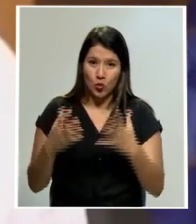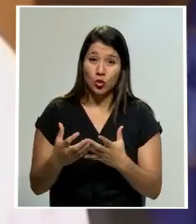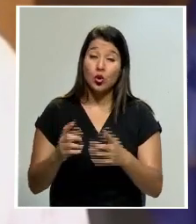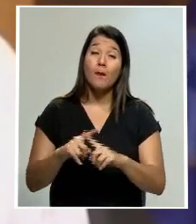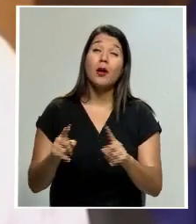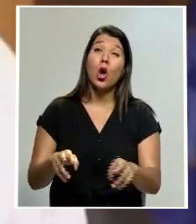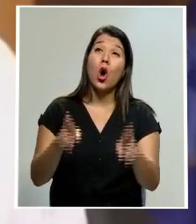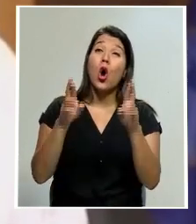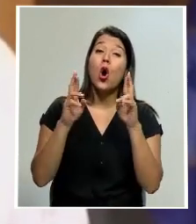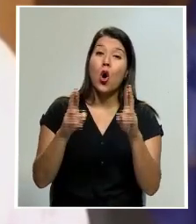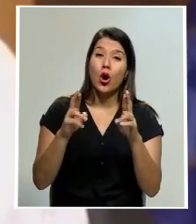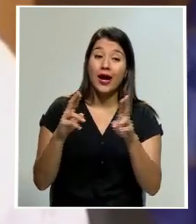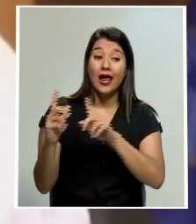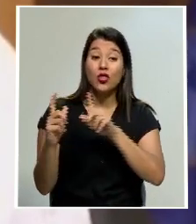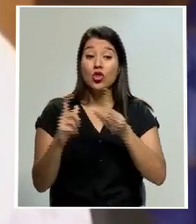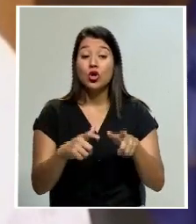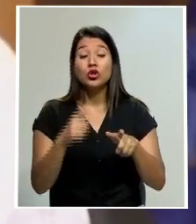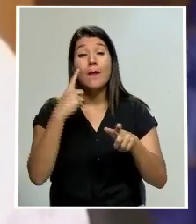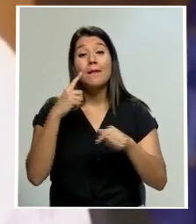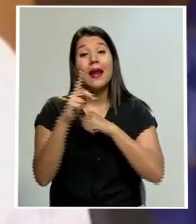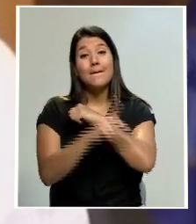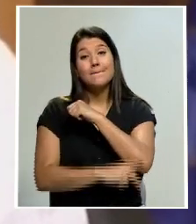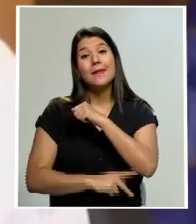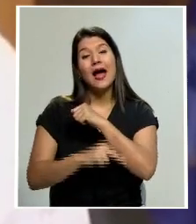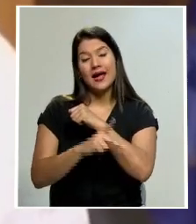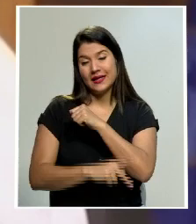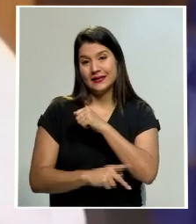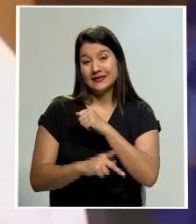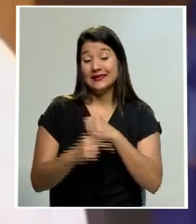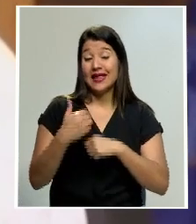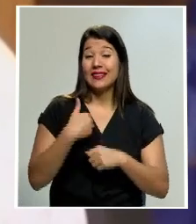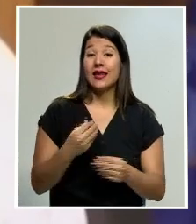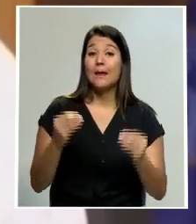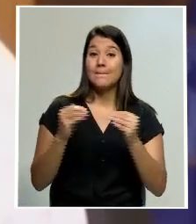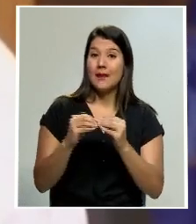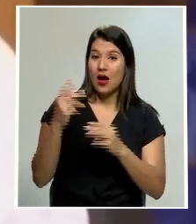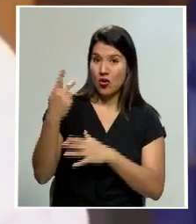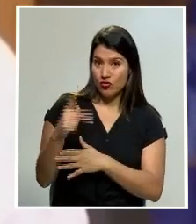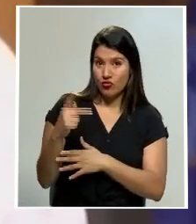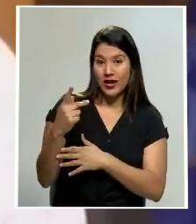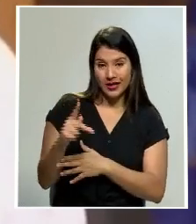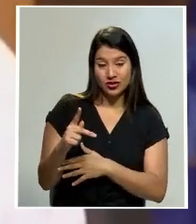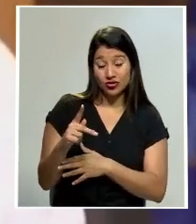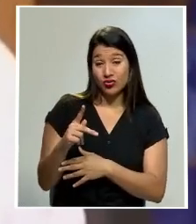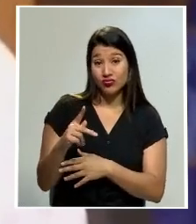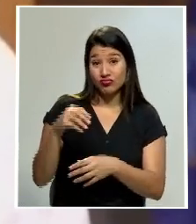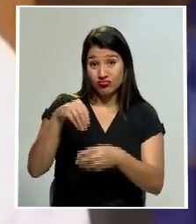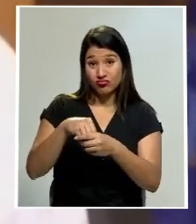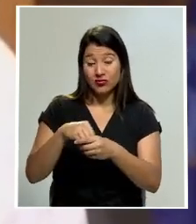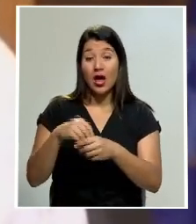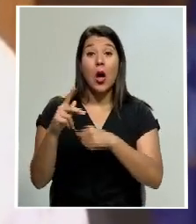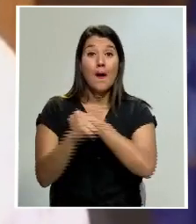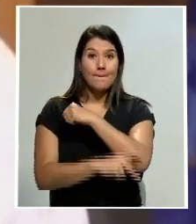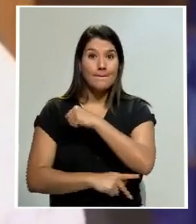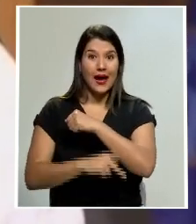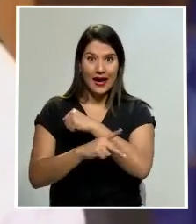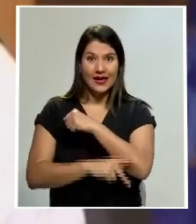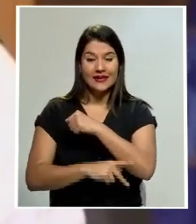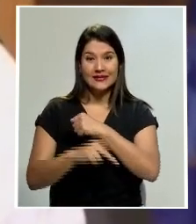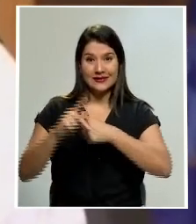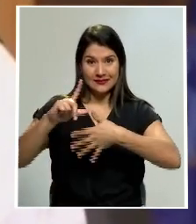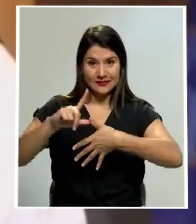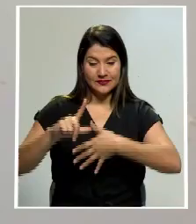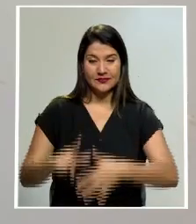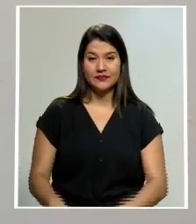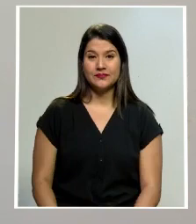7 prioricen las dosis para países que están a mayor riesgo incluyendo los países que están aquí en nuestra